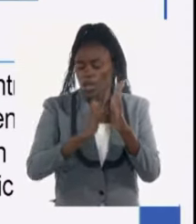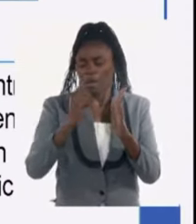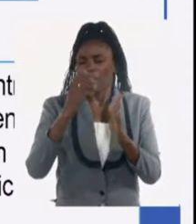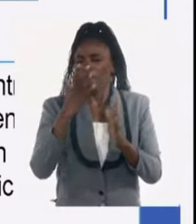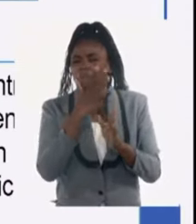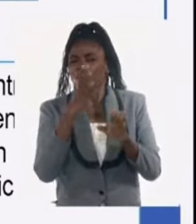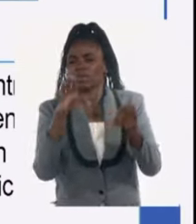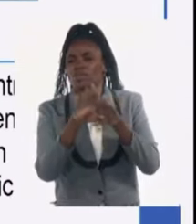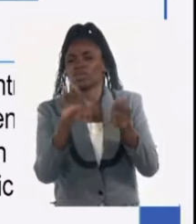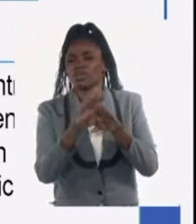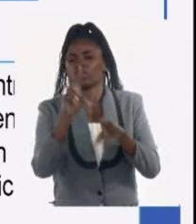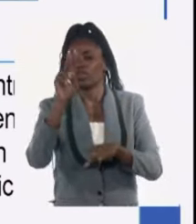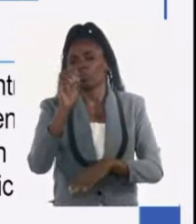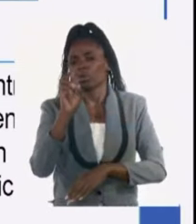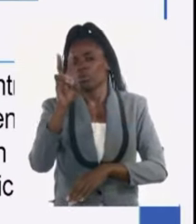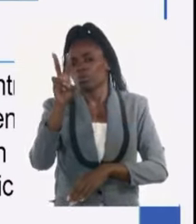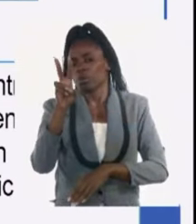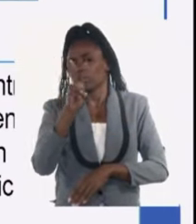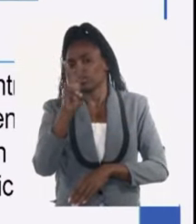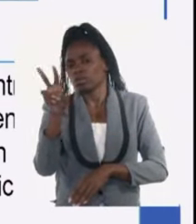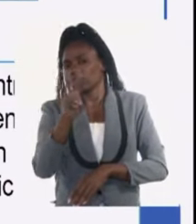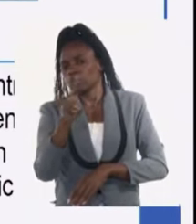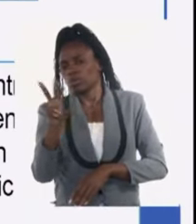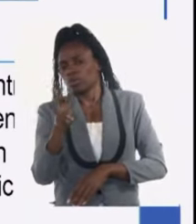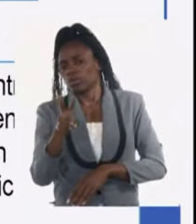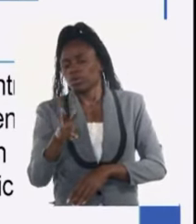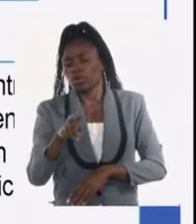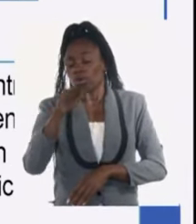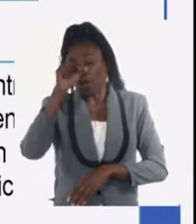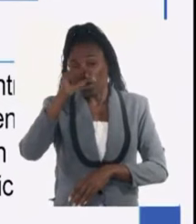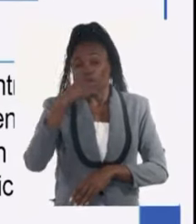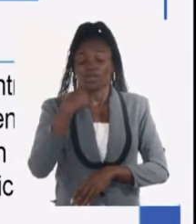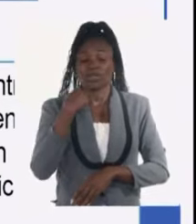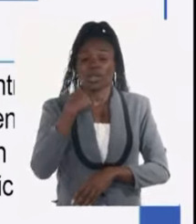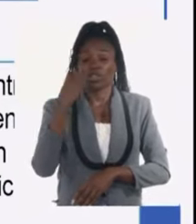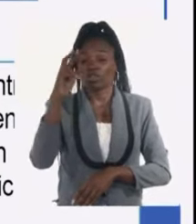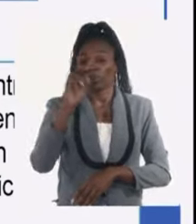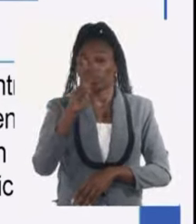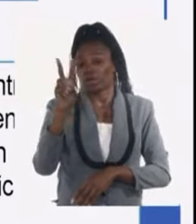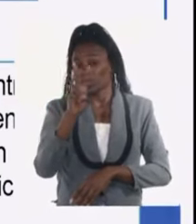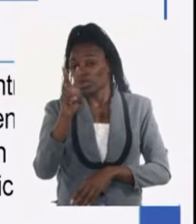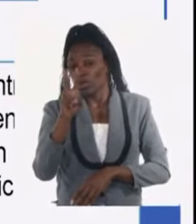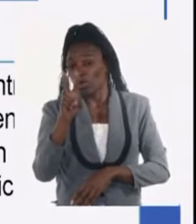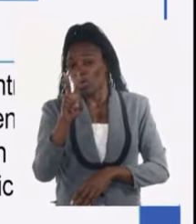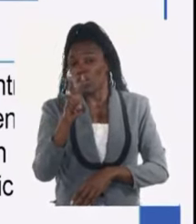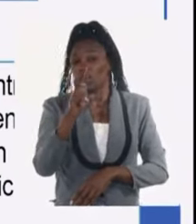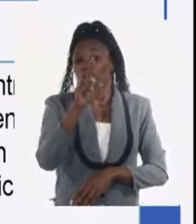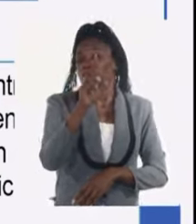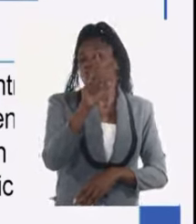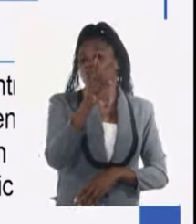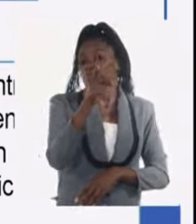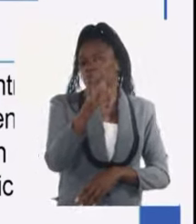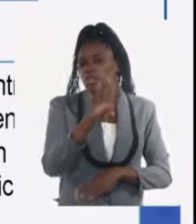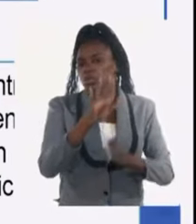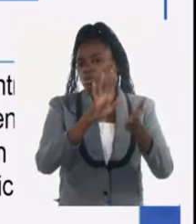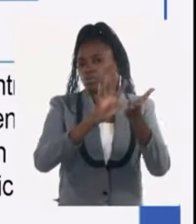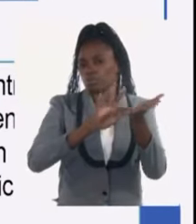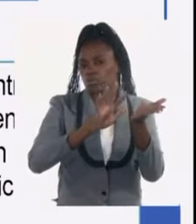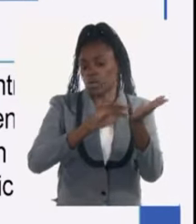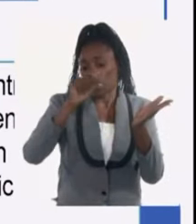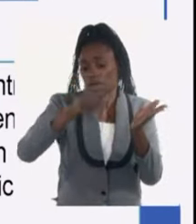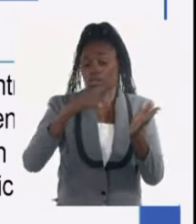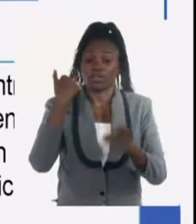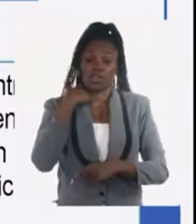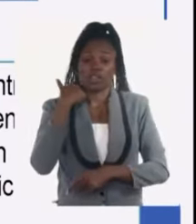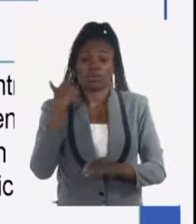cerramos el 2022 con una rentabilidad de 14 centavos el 2023 va a cerrar con 16 están disminuyendo